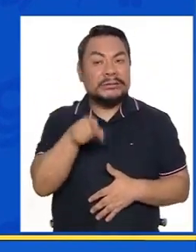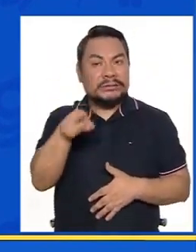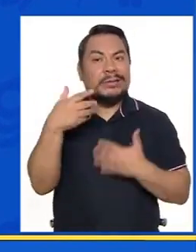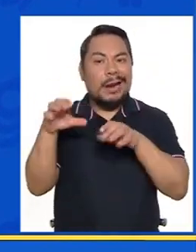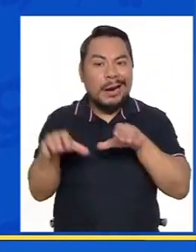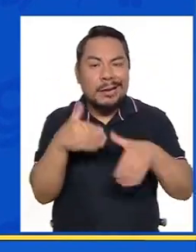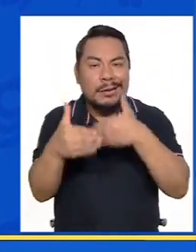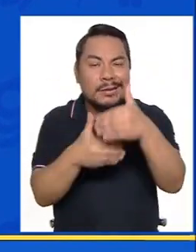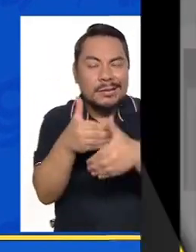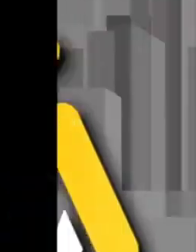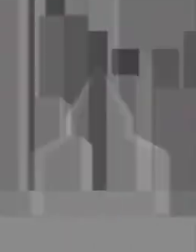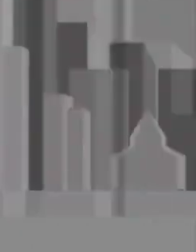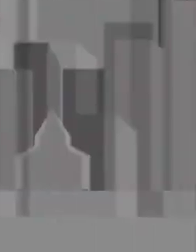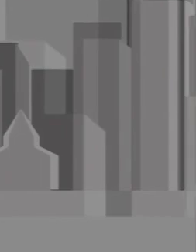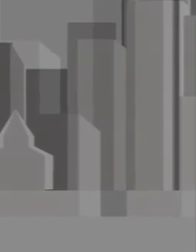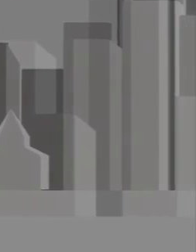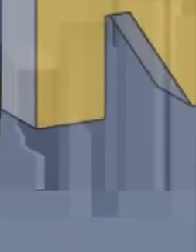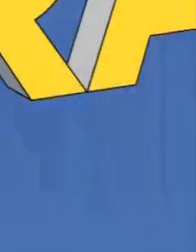desarrollado el canto.